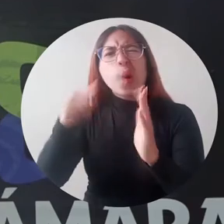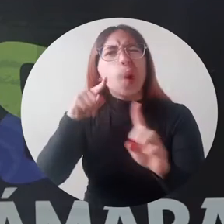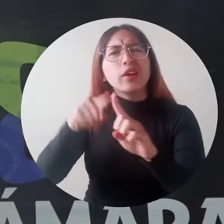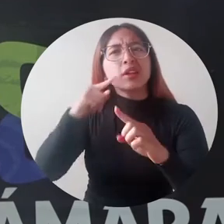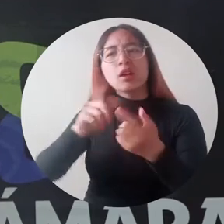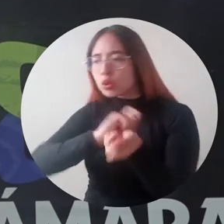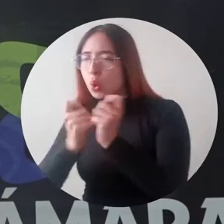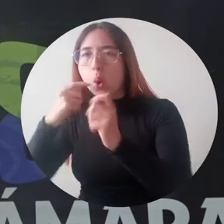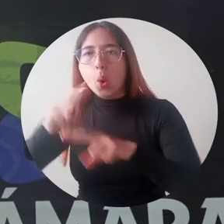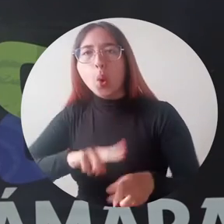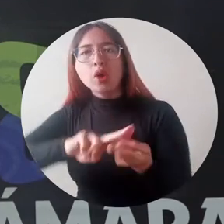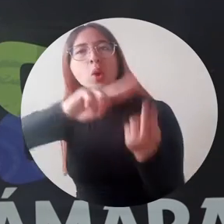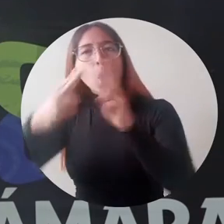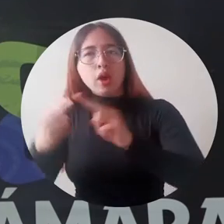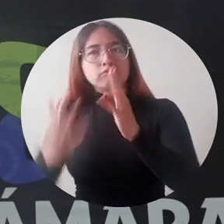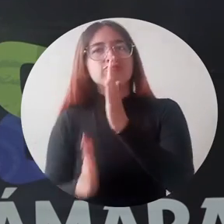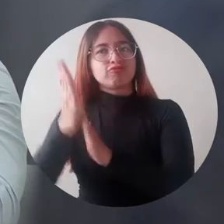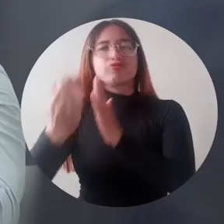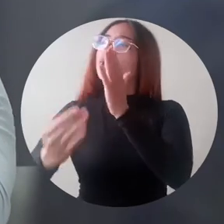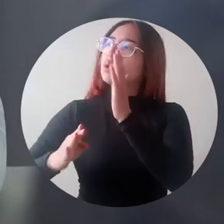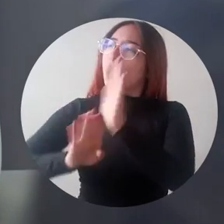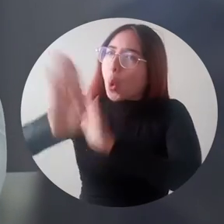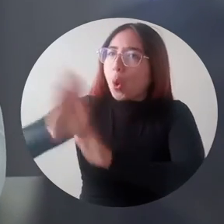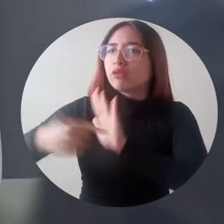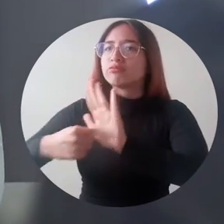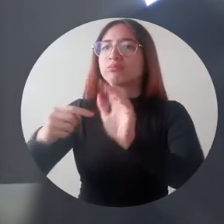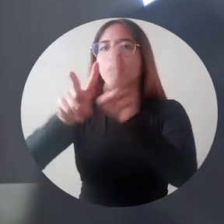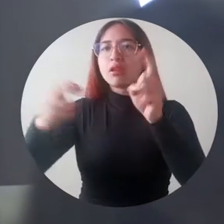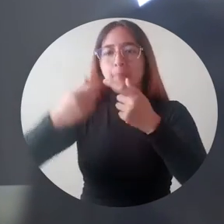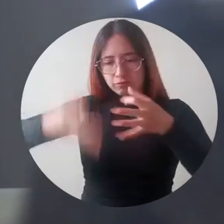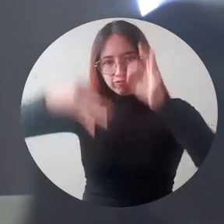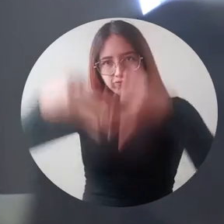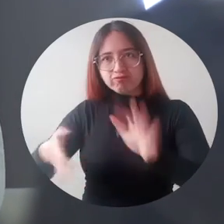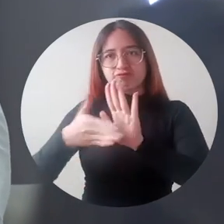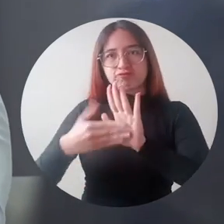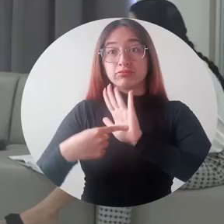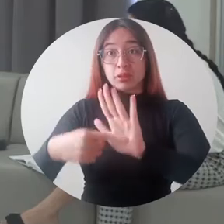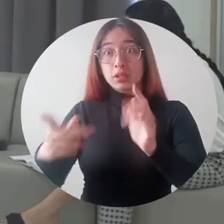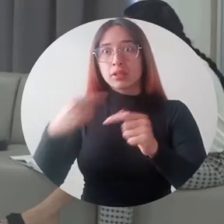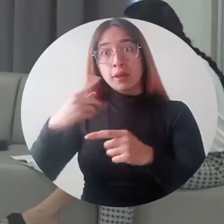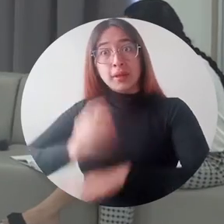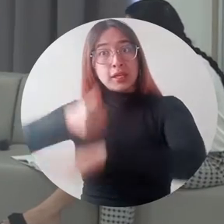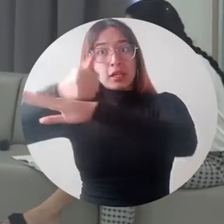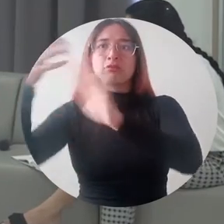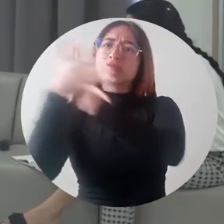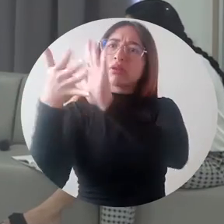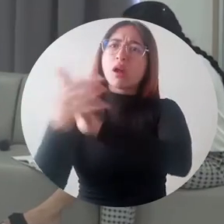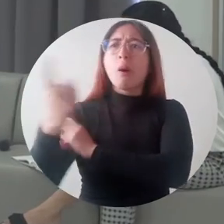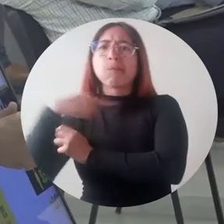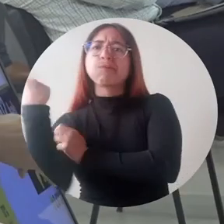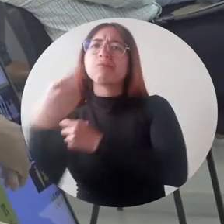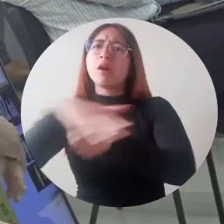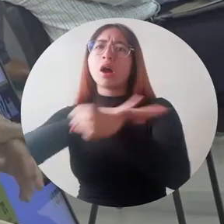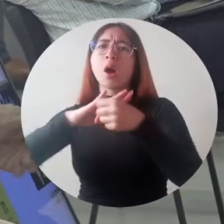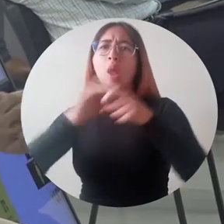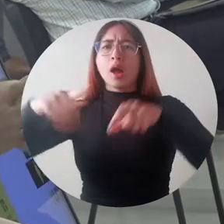que se basa exclusivamente en la evidencia, en datos oficiales. El rector Pablo Vera compartió algunas reflexiones frente al panorama del sector educativo de la ciudad,